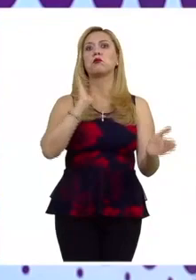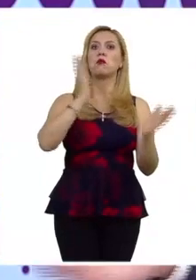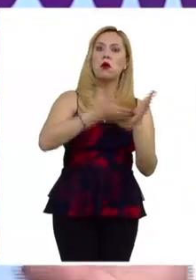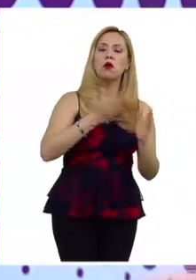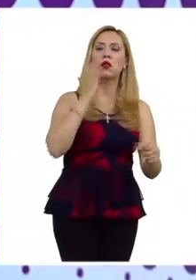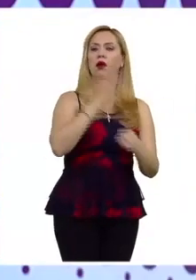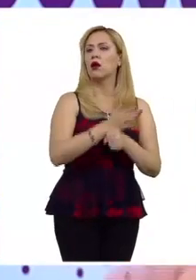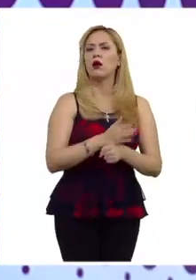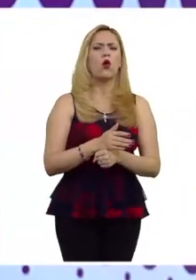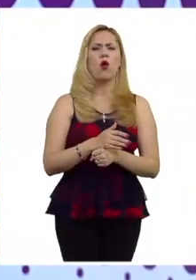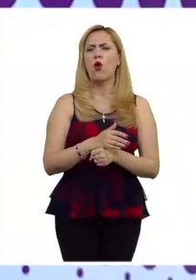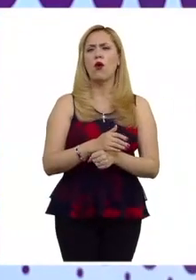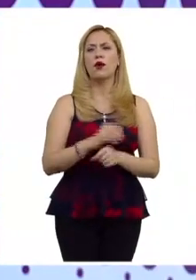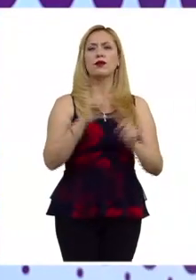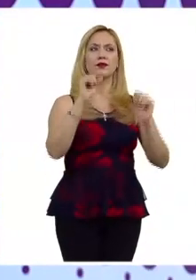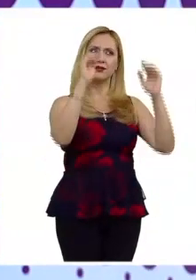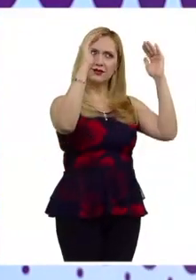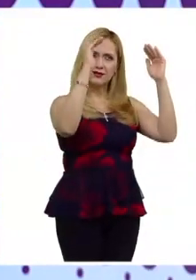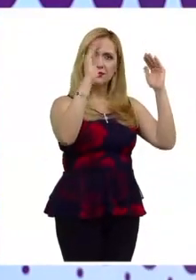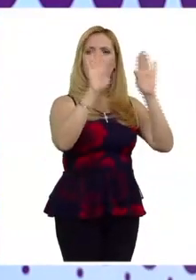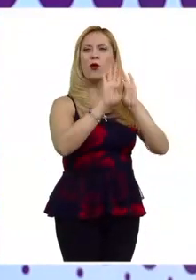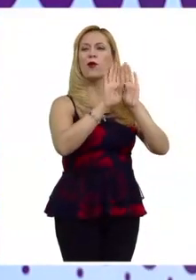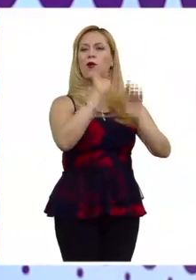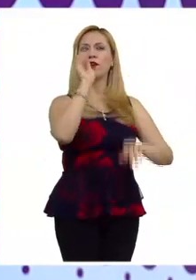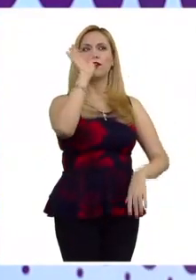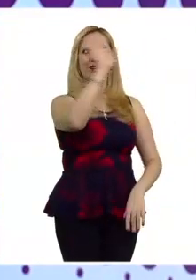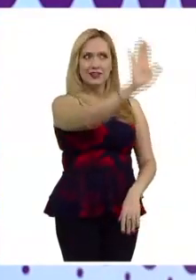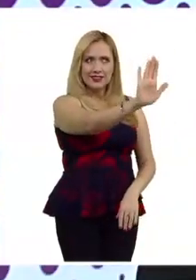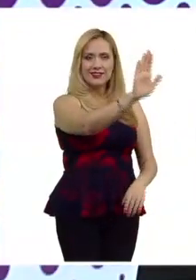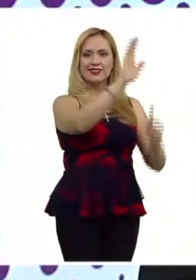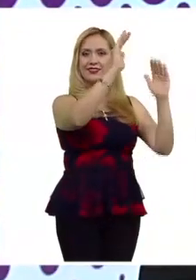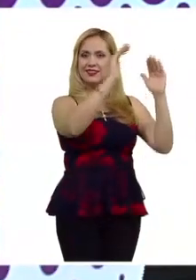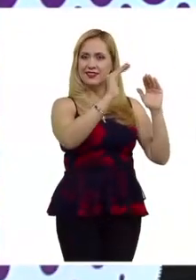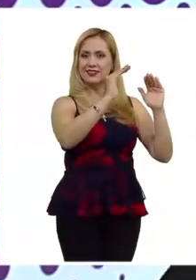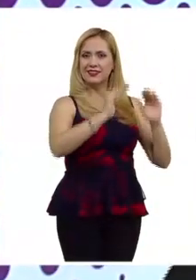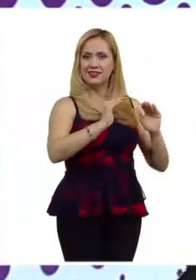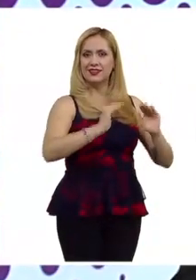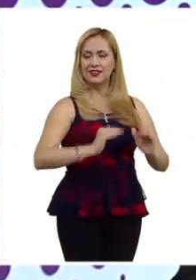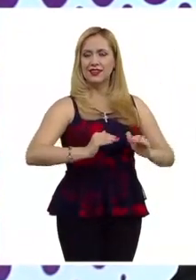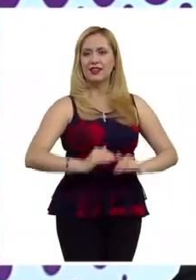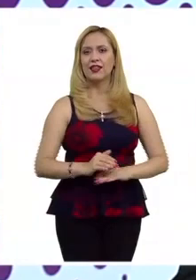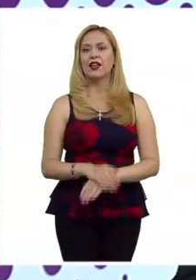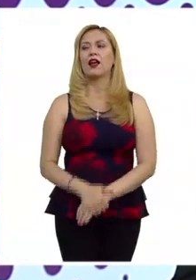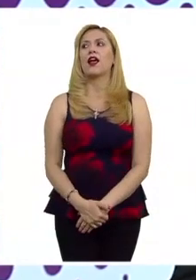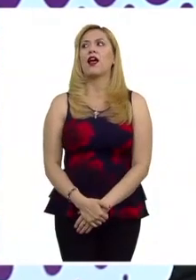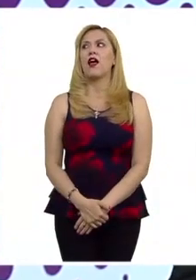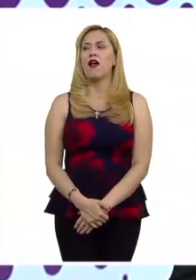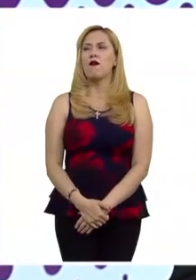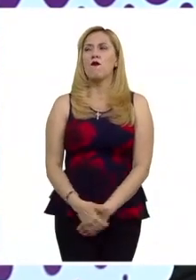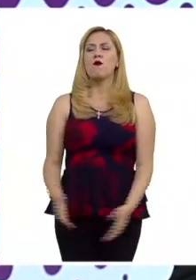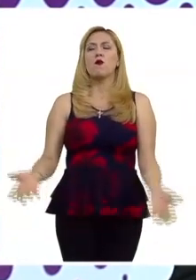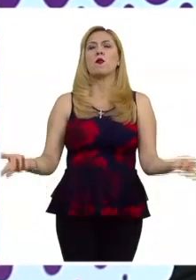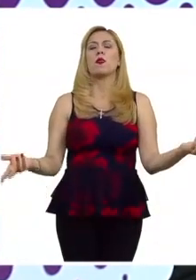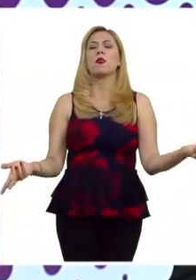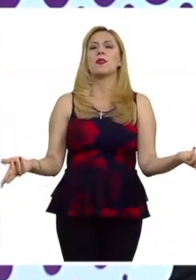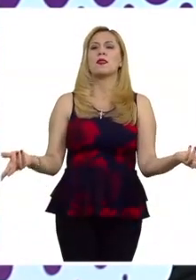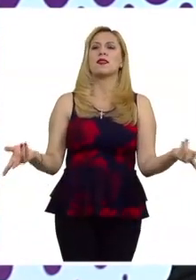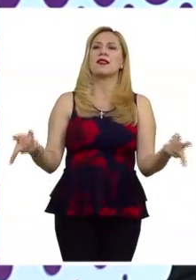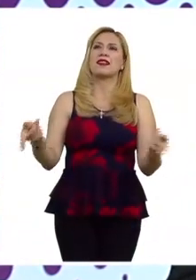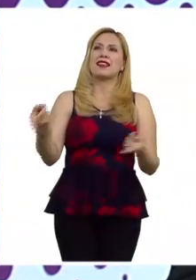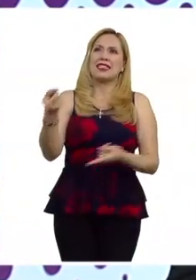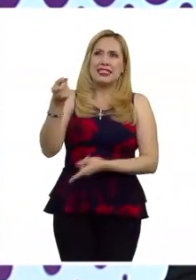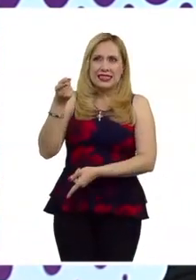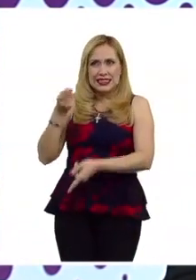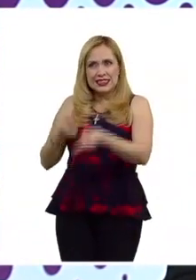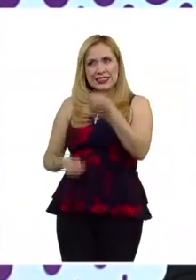sino a la gradualidad también que ya sigo referido Leopoldo habías hablado de la forma de contrarrestar el discurso de odio